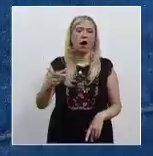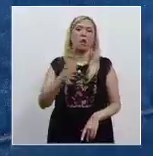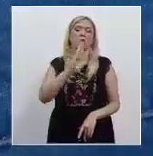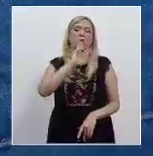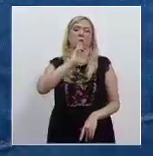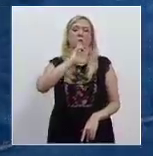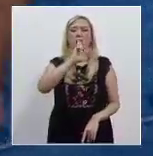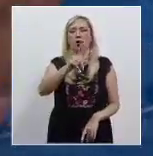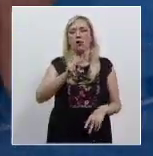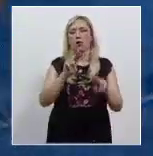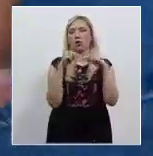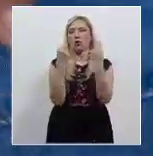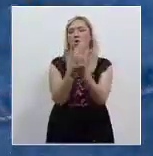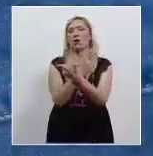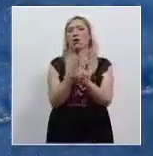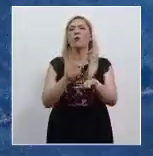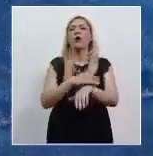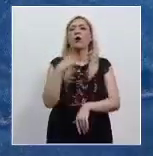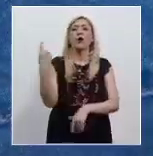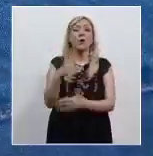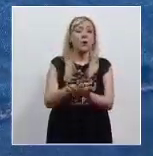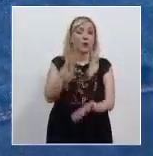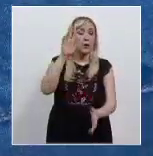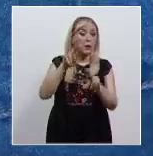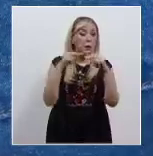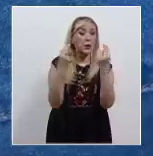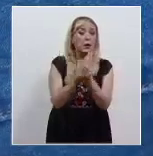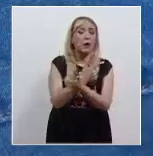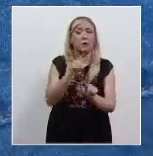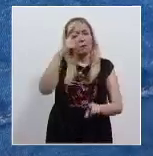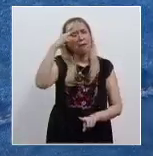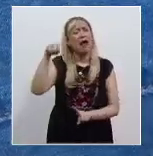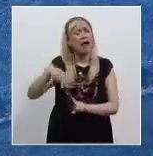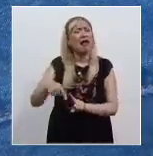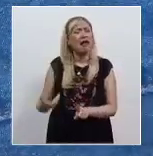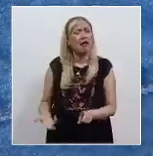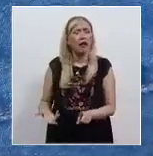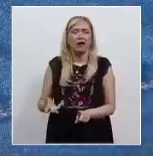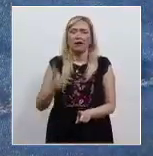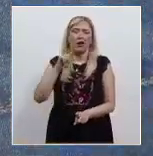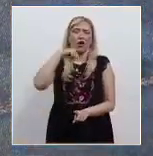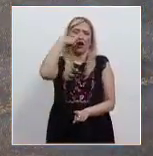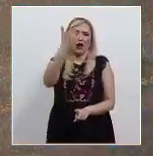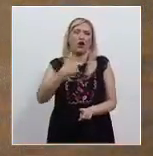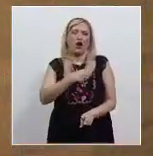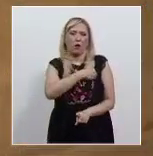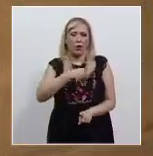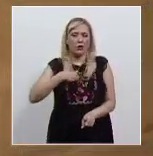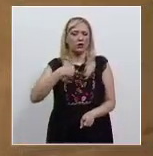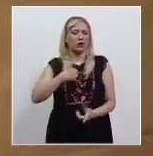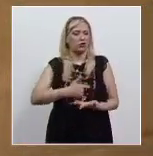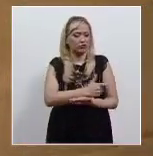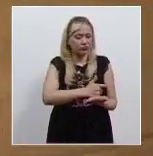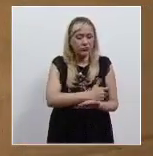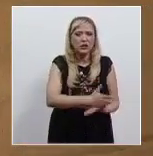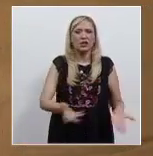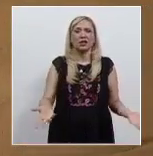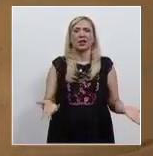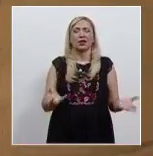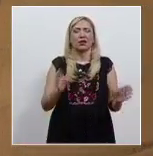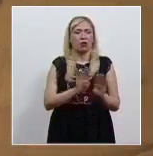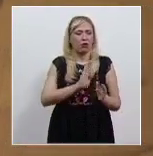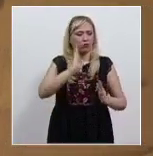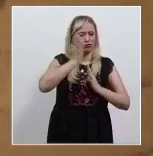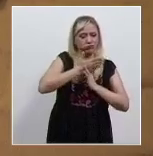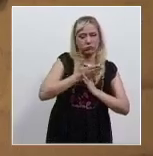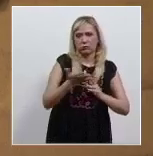concubinato, pues quienes se unen a través de esta figura buscan evitar la carga de obligaciones que suponen otro tipo de uniones